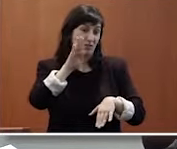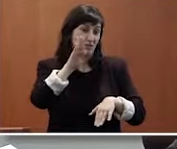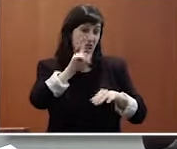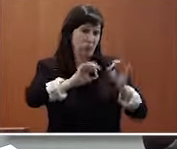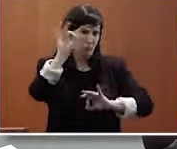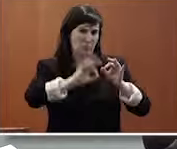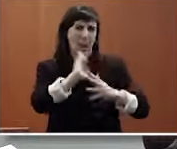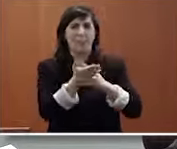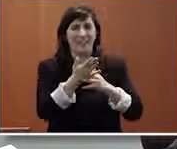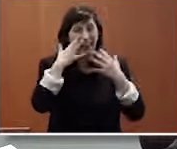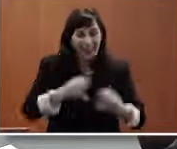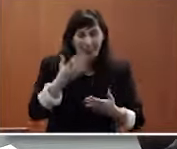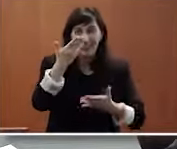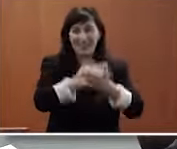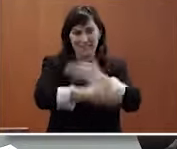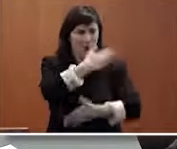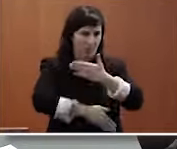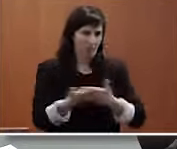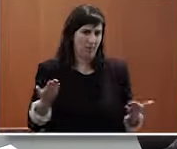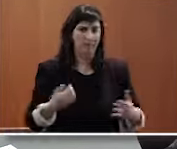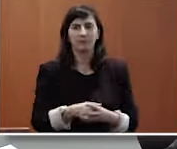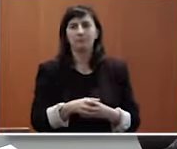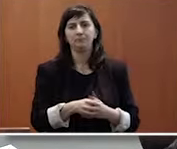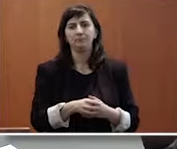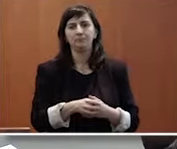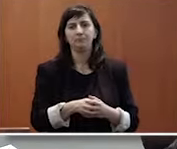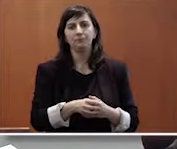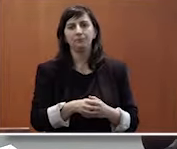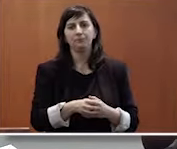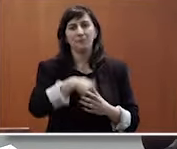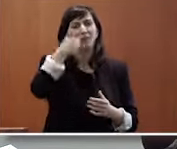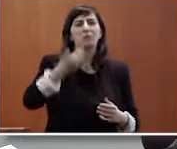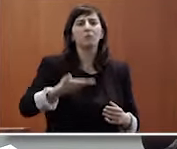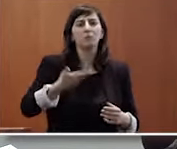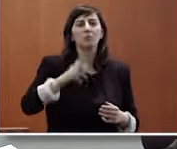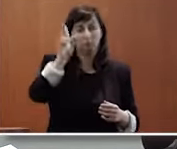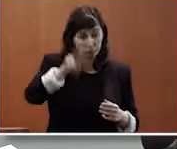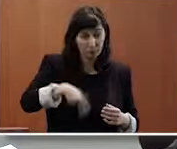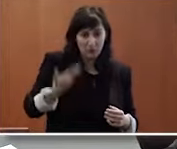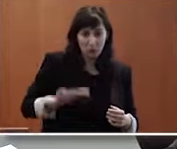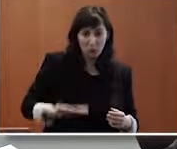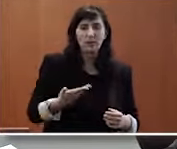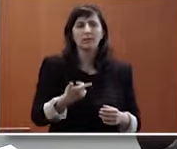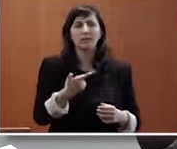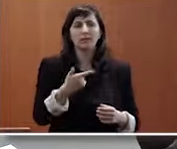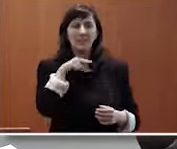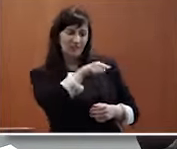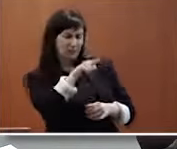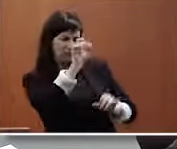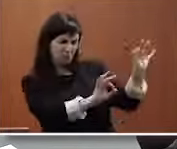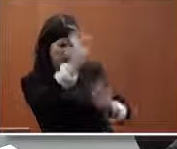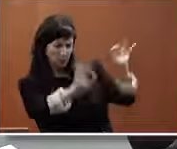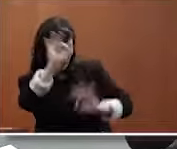que son también la mitad la mitad de las personas sin discapacidad es importante es importante reducir esa